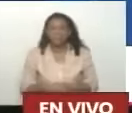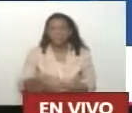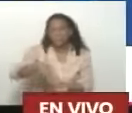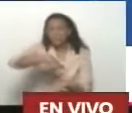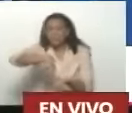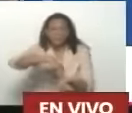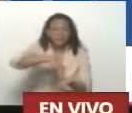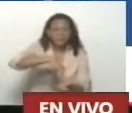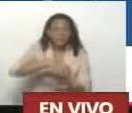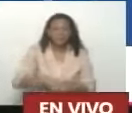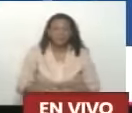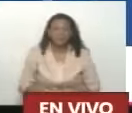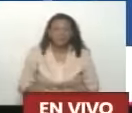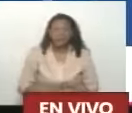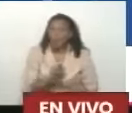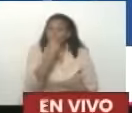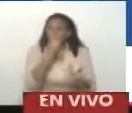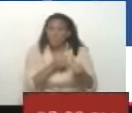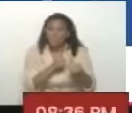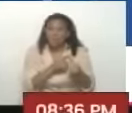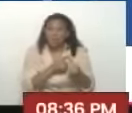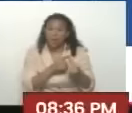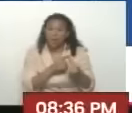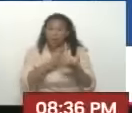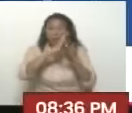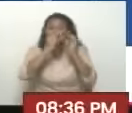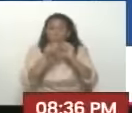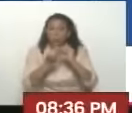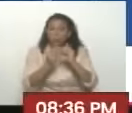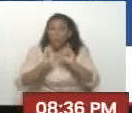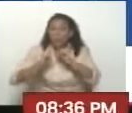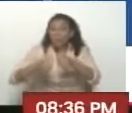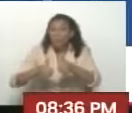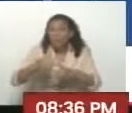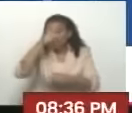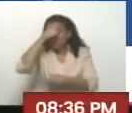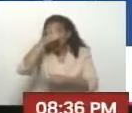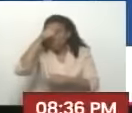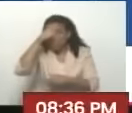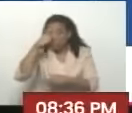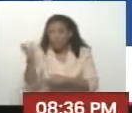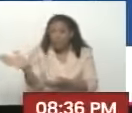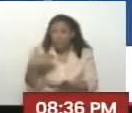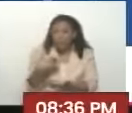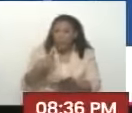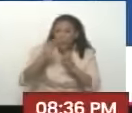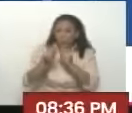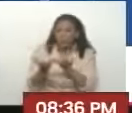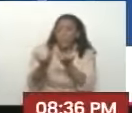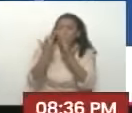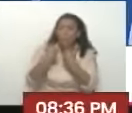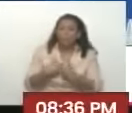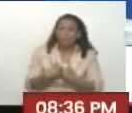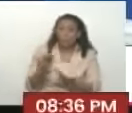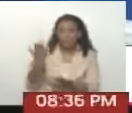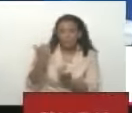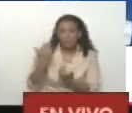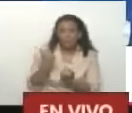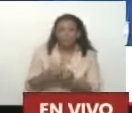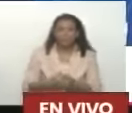Es lo primero Primera conclusión Empezandito Héctor Rodríguez Agarra un micrófono Empezandito